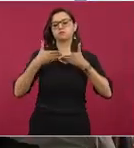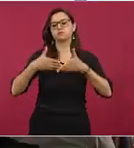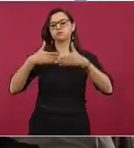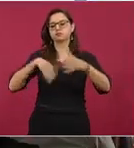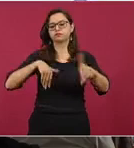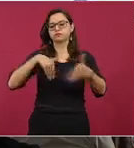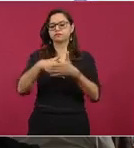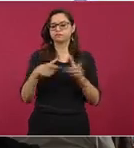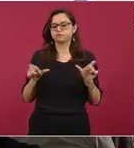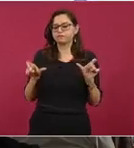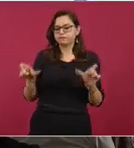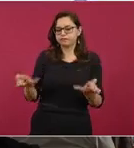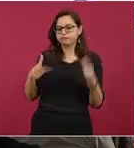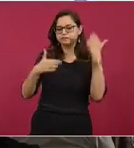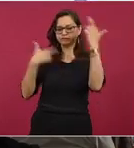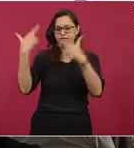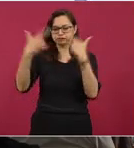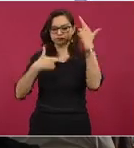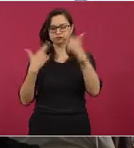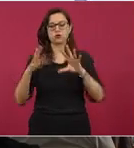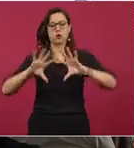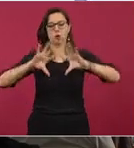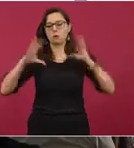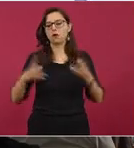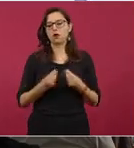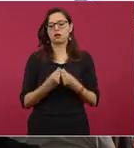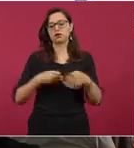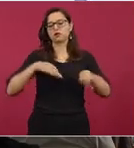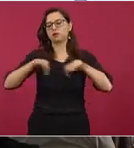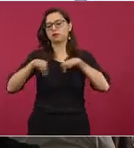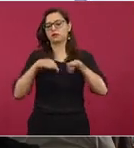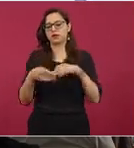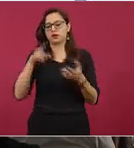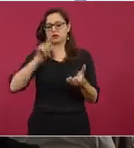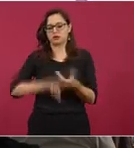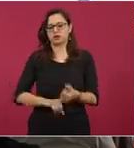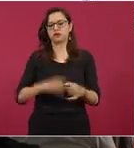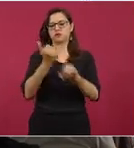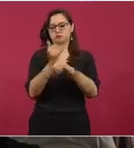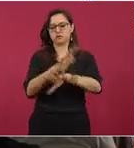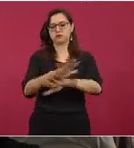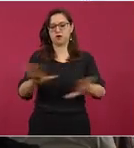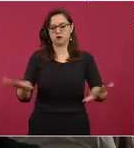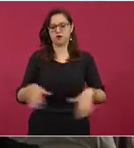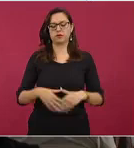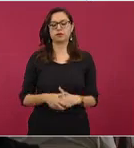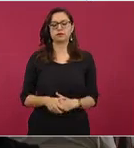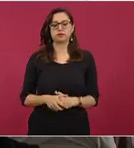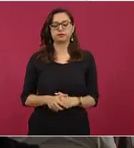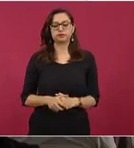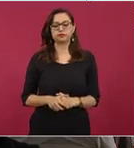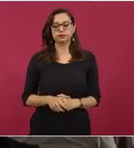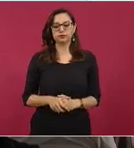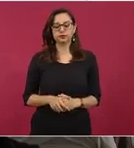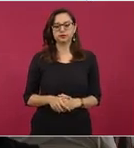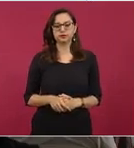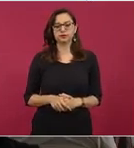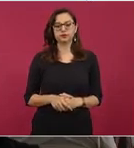antecedentes, el despliegue, la capacitación, todo lo que se ha hecho para llevar a cabo esto. La que sigue, por favor.